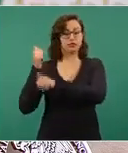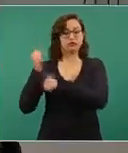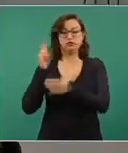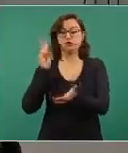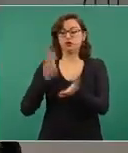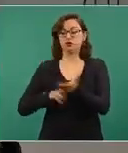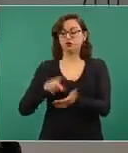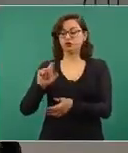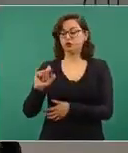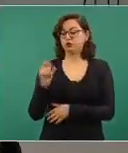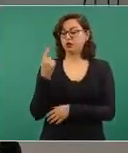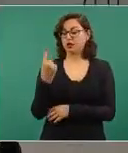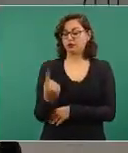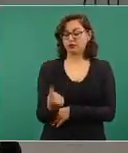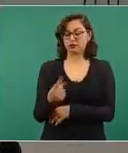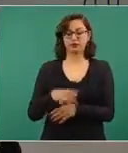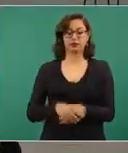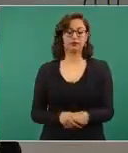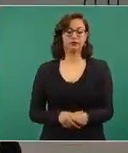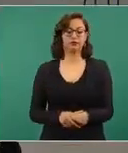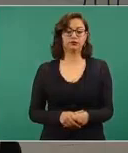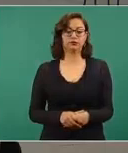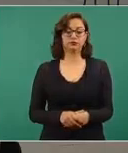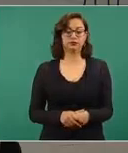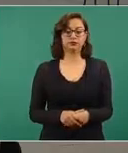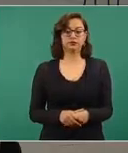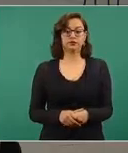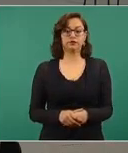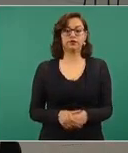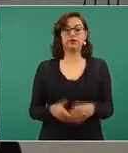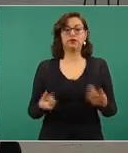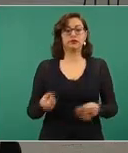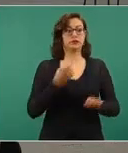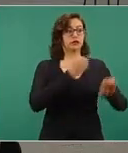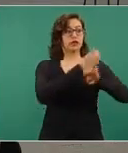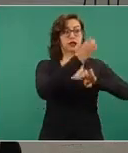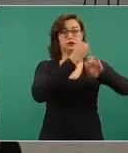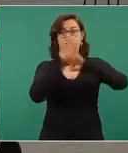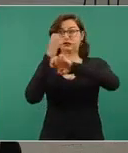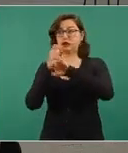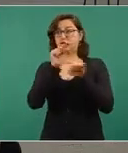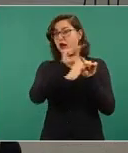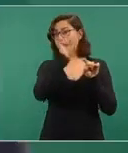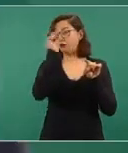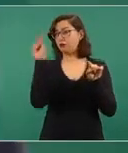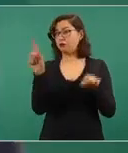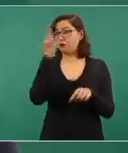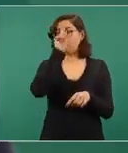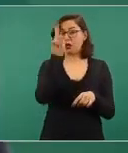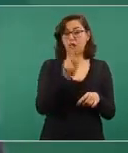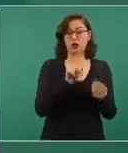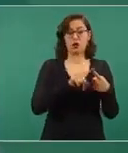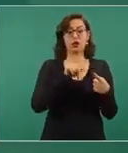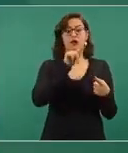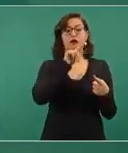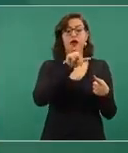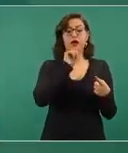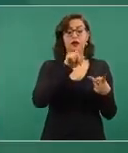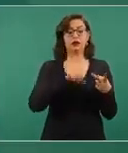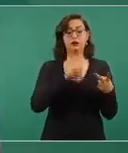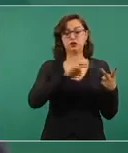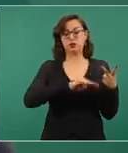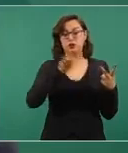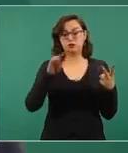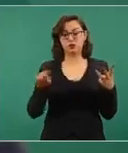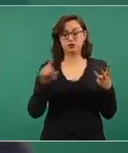Los estados que concentran el mayor número de reportes de personas desaparecidas son Jalisco, Michoacán, la Ciudad de